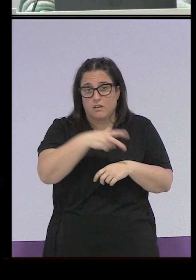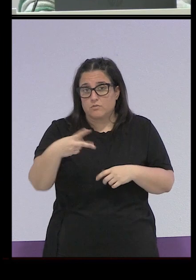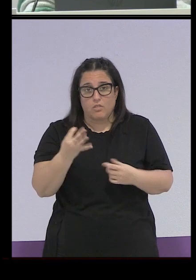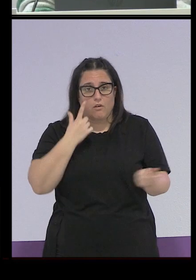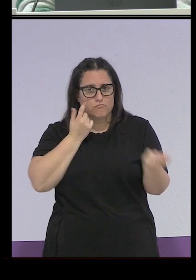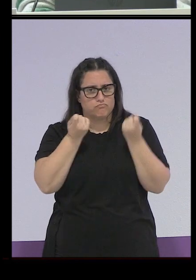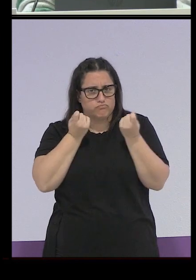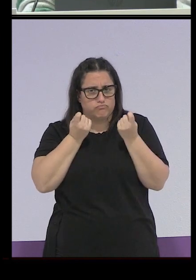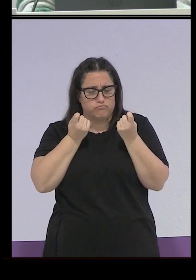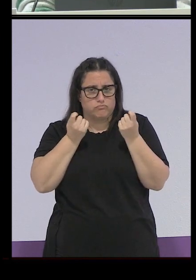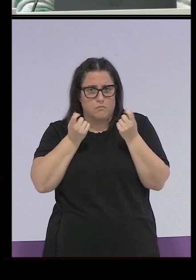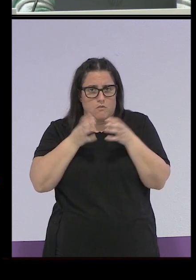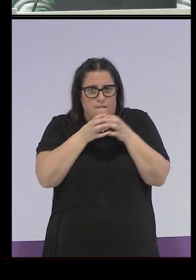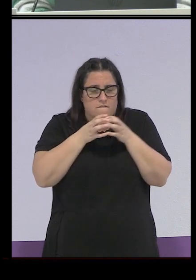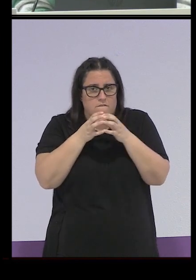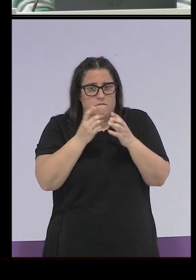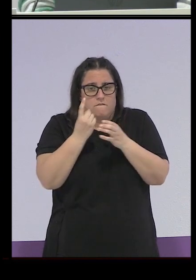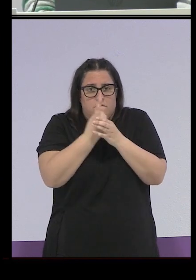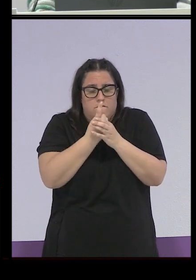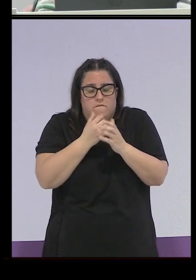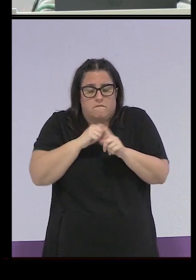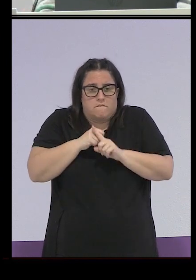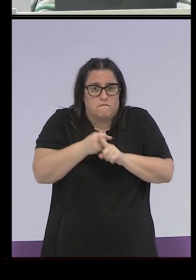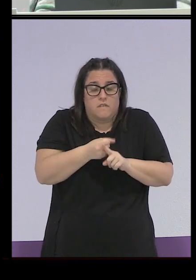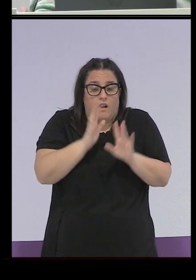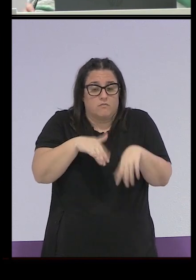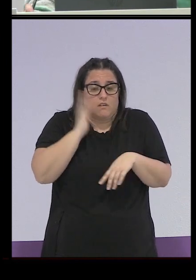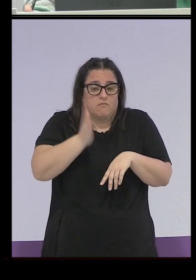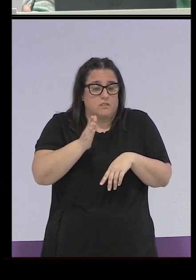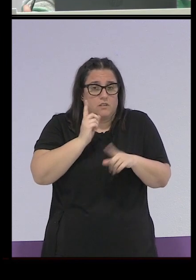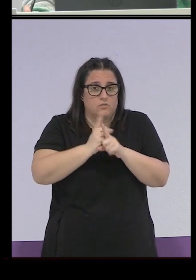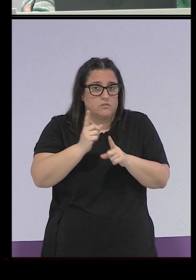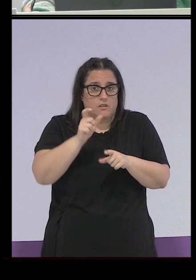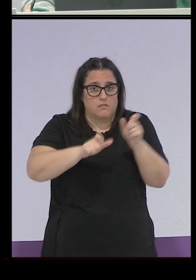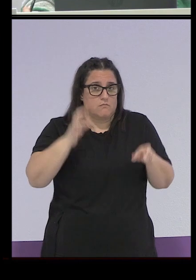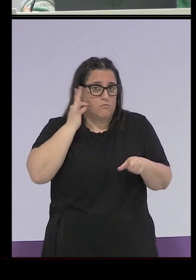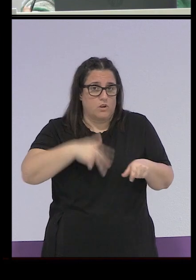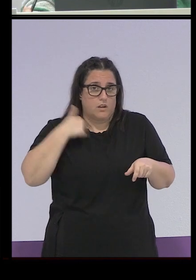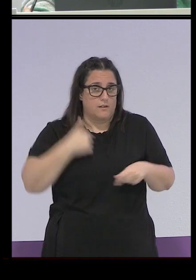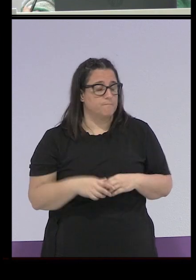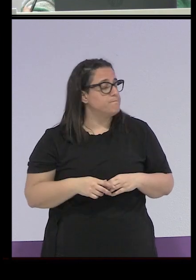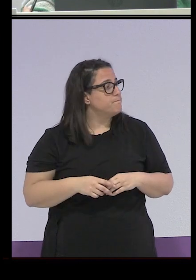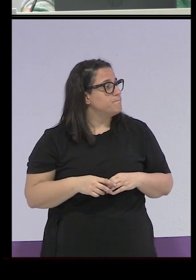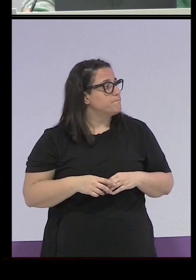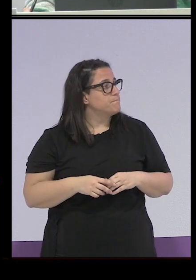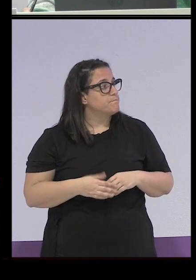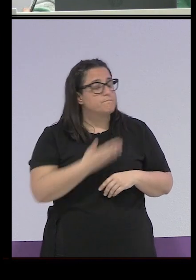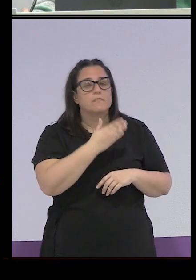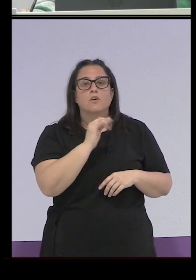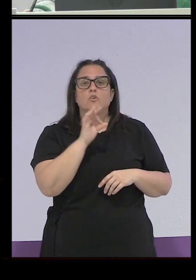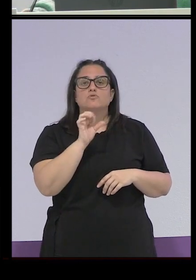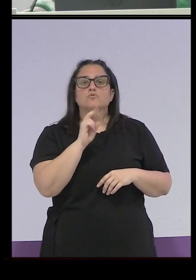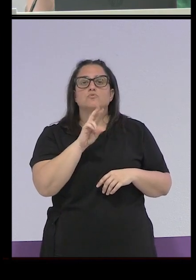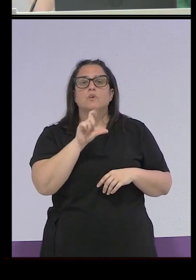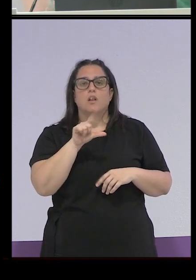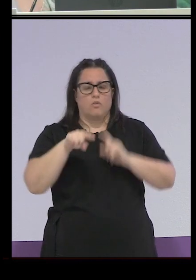que afectó a todas las mujeres, ¿no? Aquí traigo algunas declaraciones de Consuelo García del CIS,